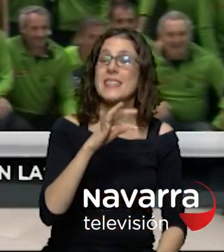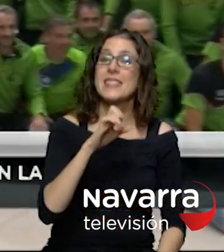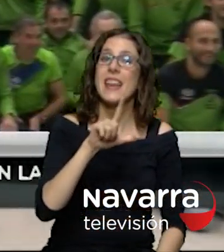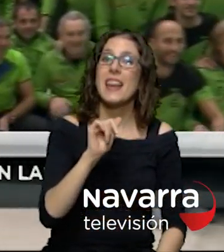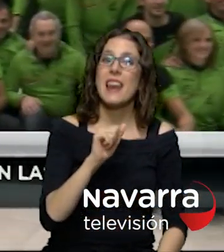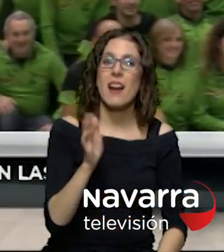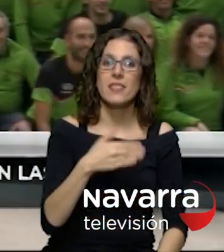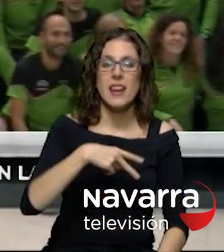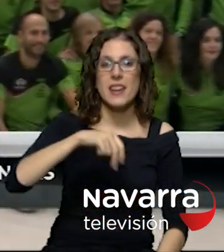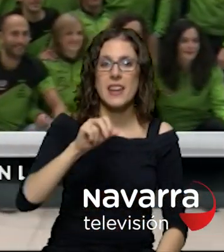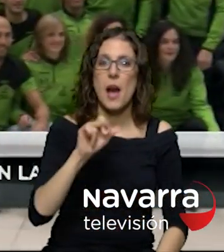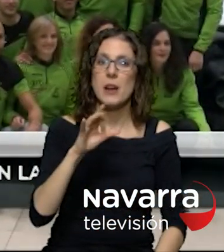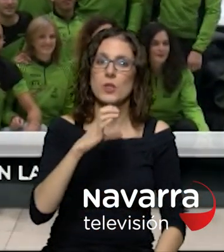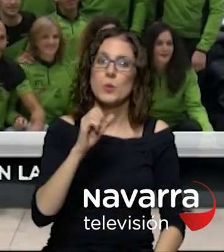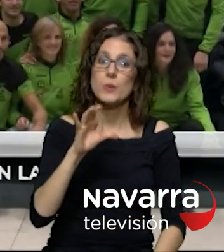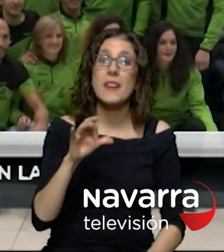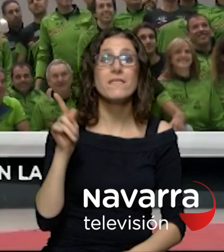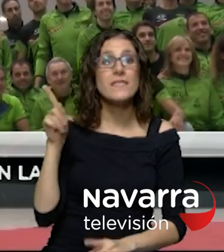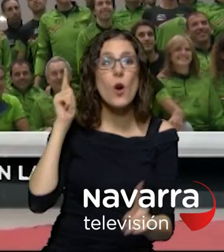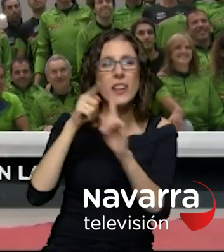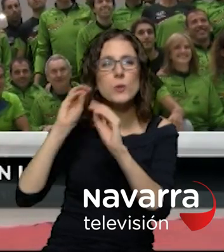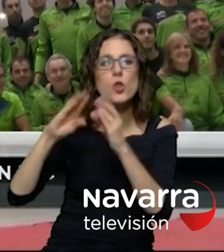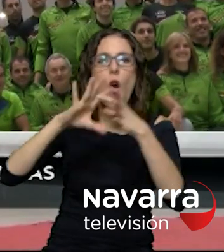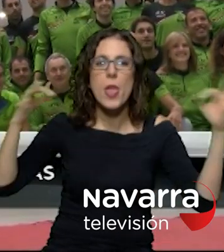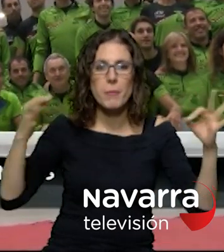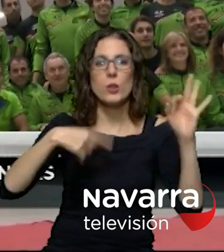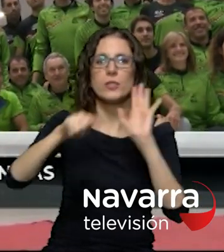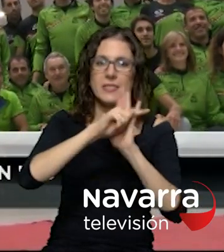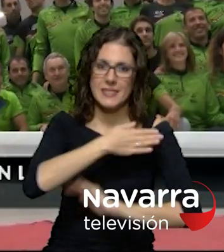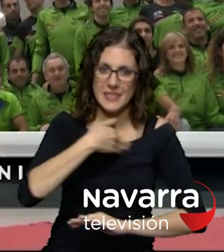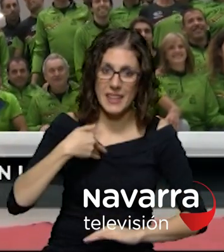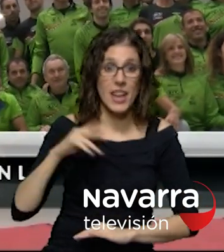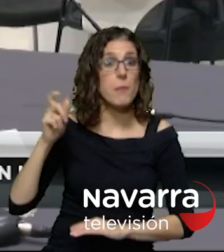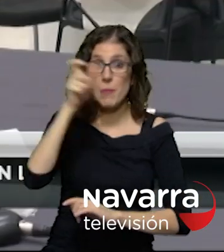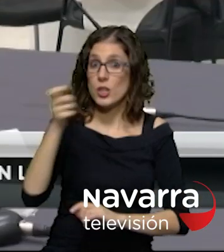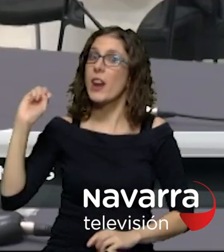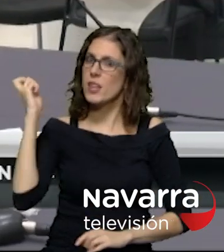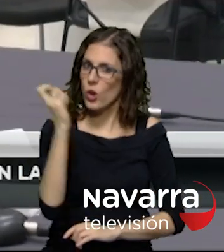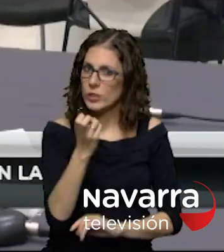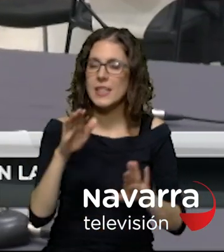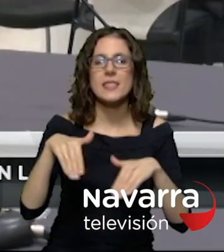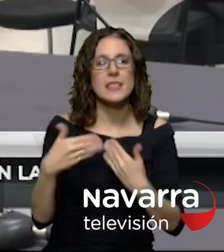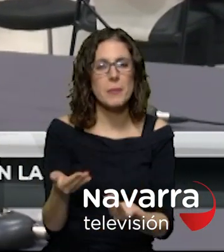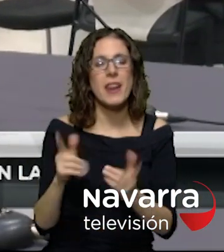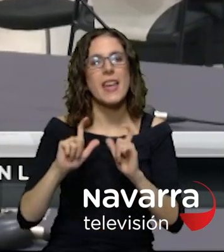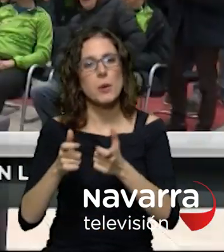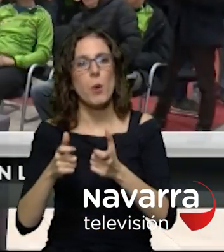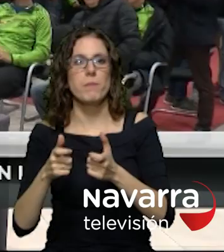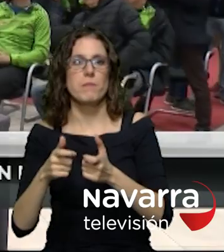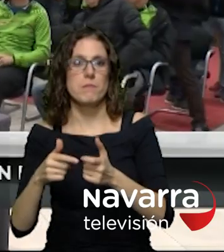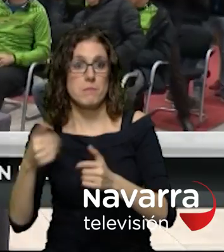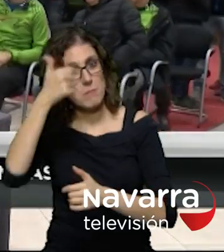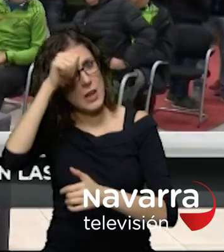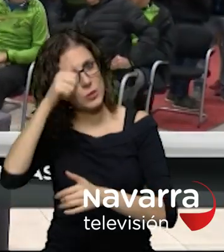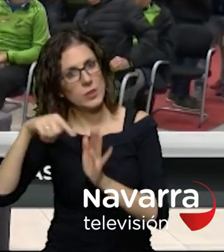clasificarse para los próximos Juegos Olímpicos o Maider Leoz, mientras que Antonio Echeverría o Cristóbal Galera forman parte del equipo masculino El cross